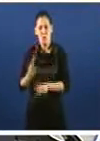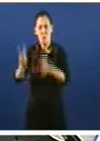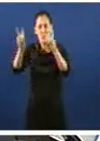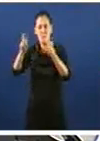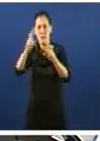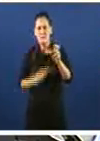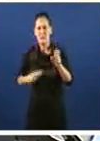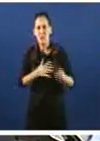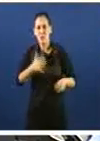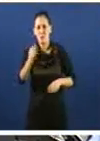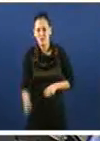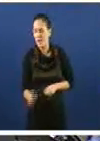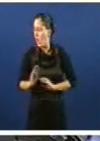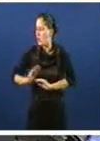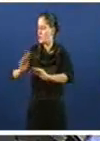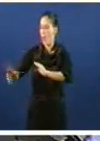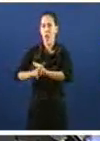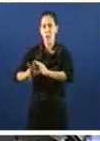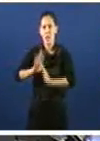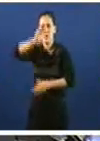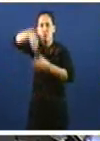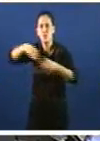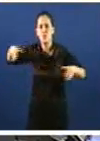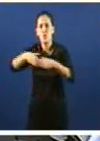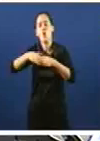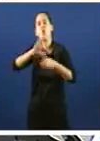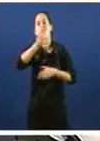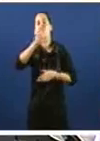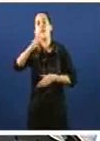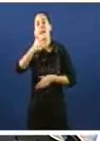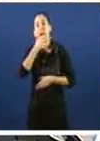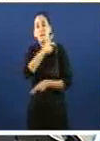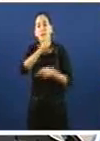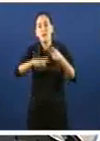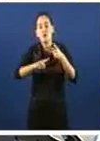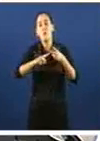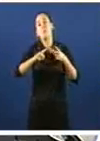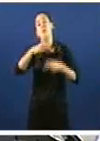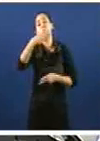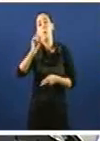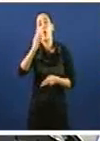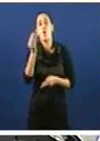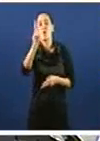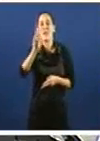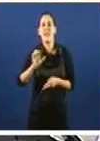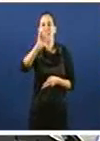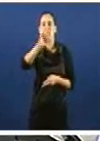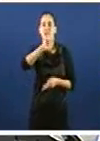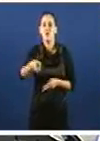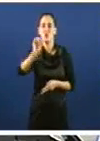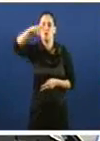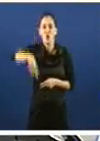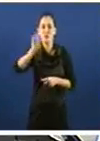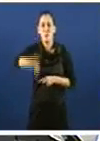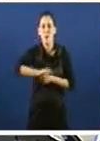as imputacións da alcaldes do seu partido en Carballiño, en Boqueixón, en Portas, a trama descoberta na costa de morte